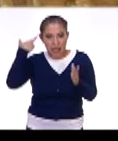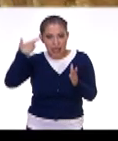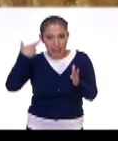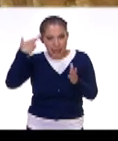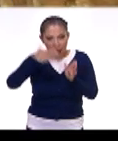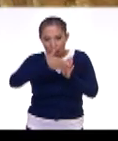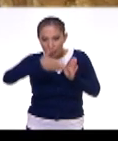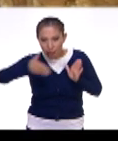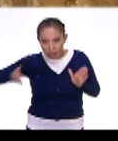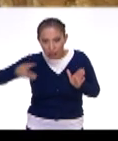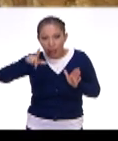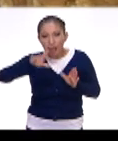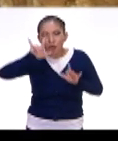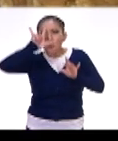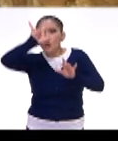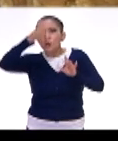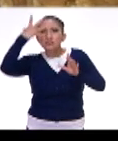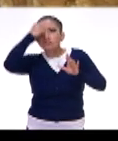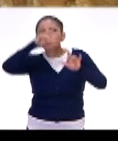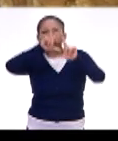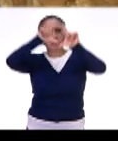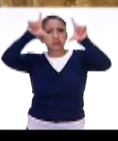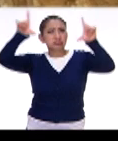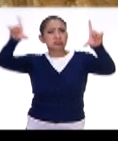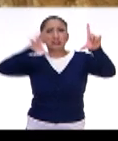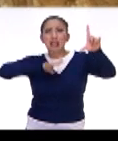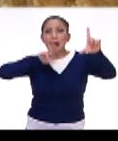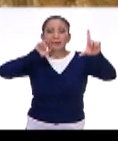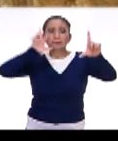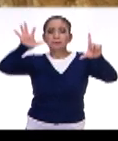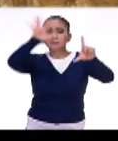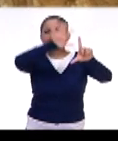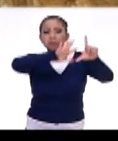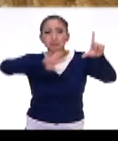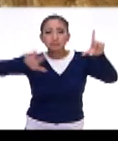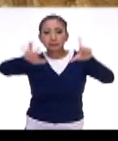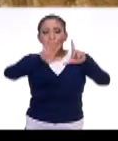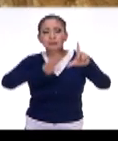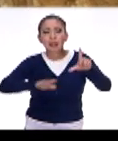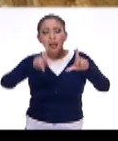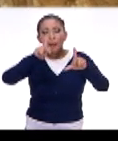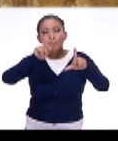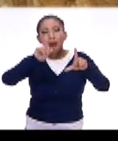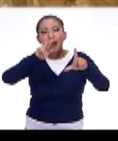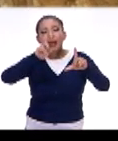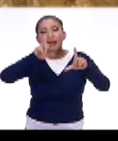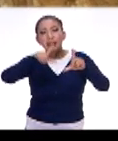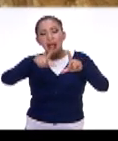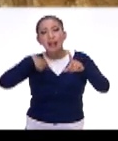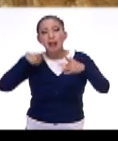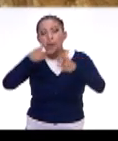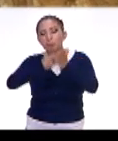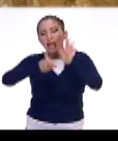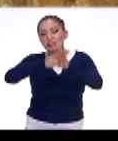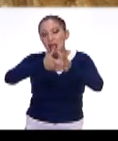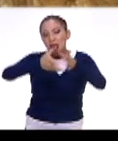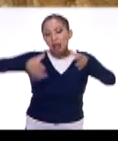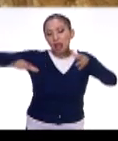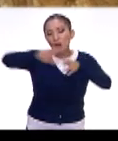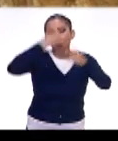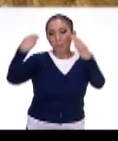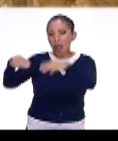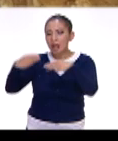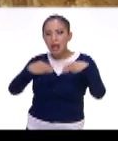tenemos un cuadro magnífico de el Parián, de lo que es la Plaza Mayor, con el